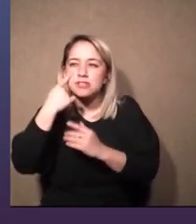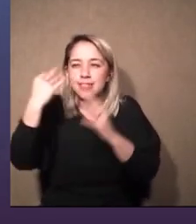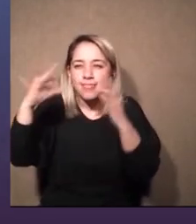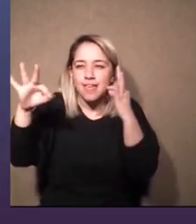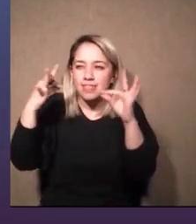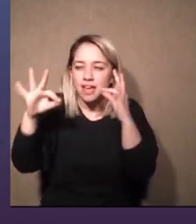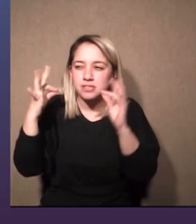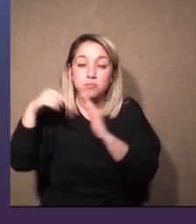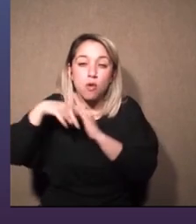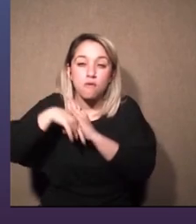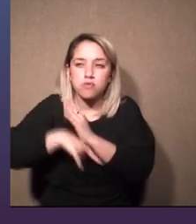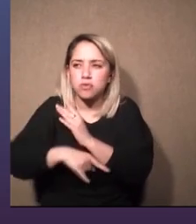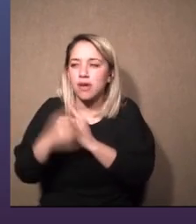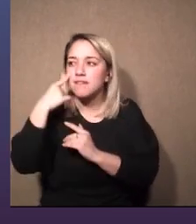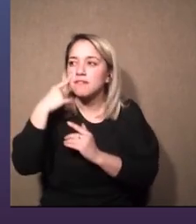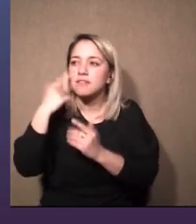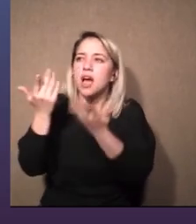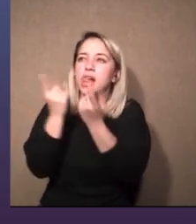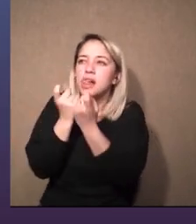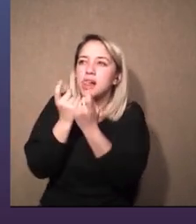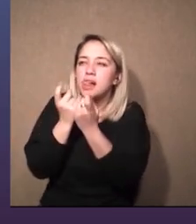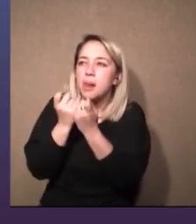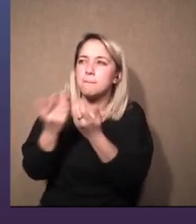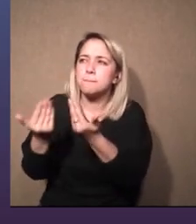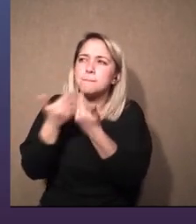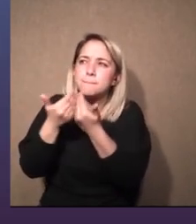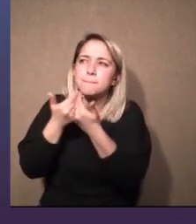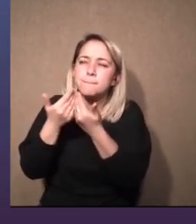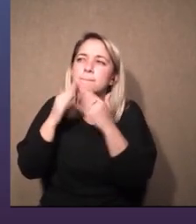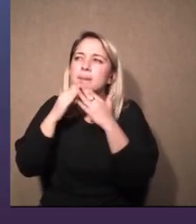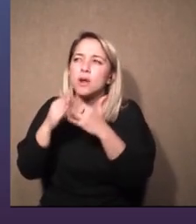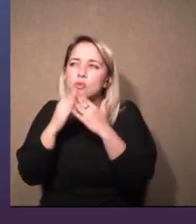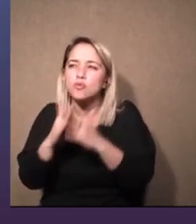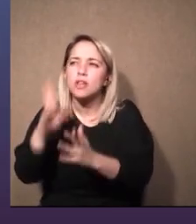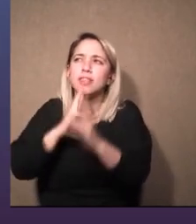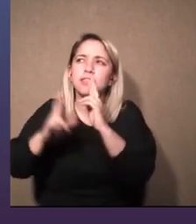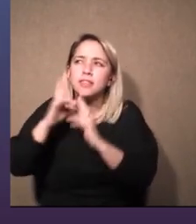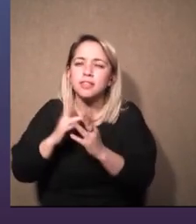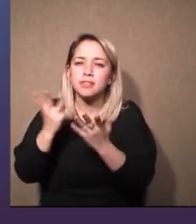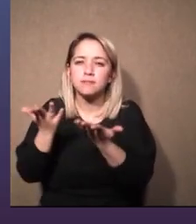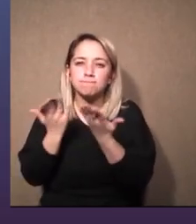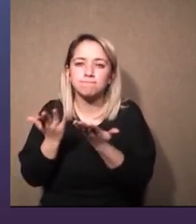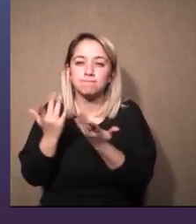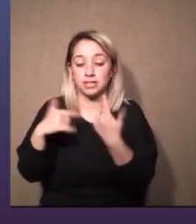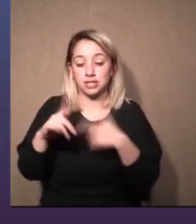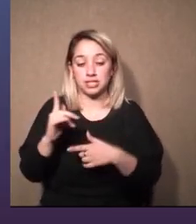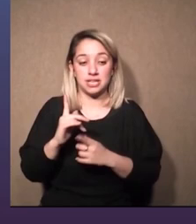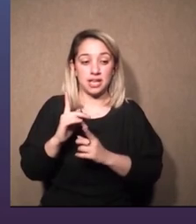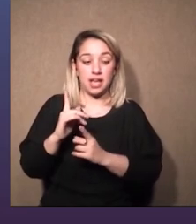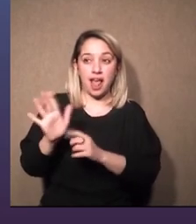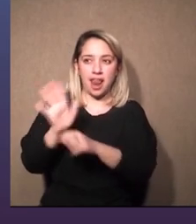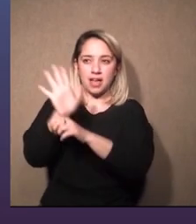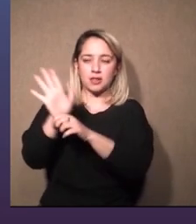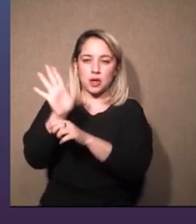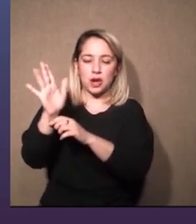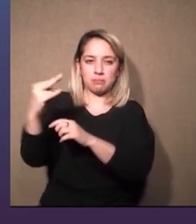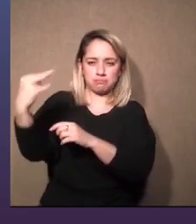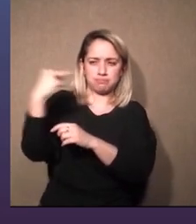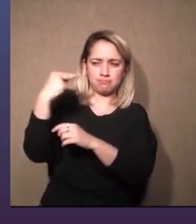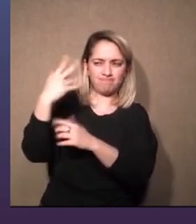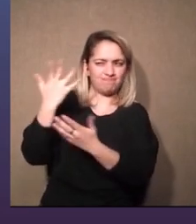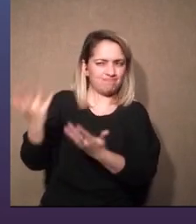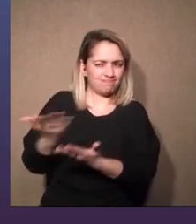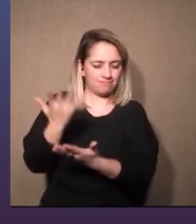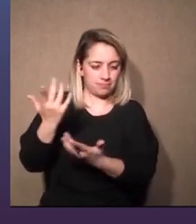imaginan y ese nivel de conocimiento que es nuestra tarea trasladarlo al